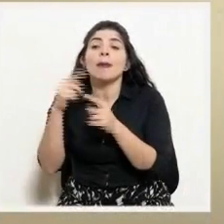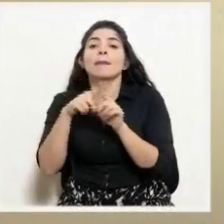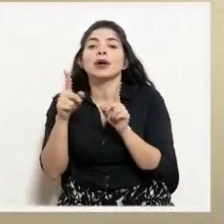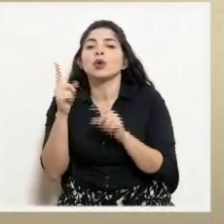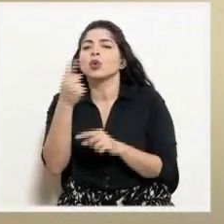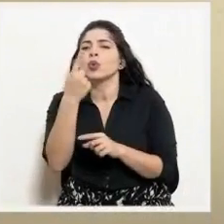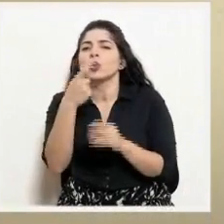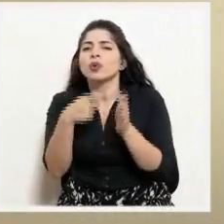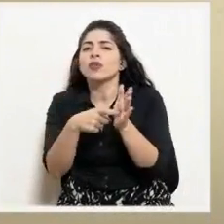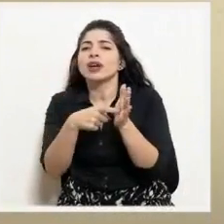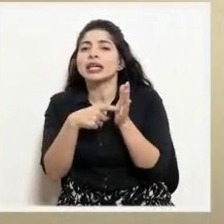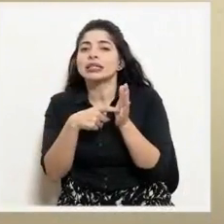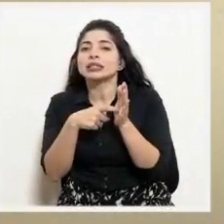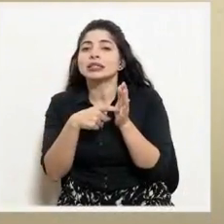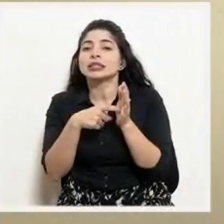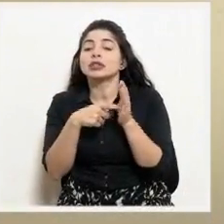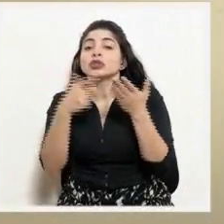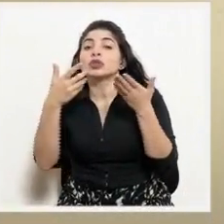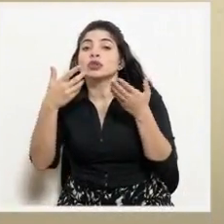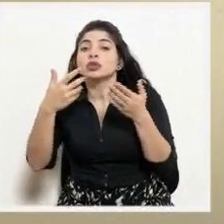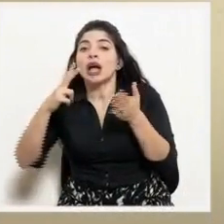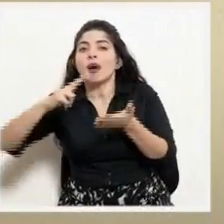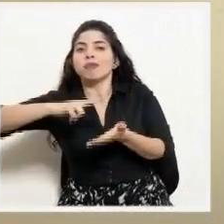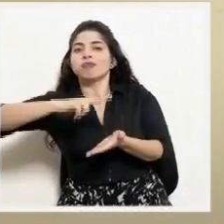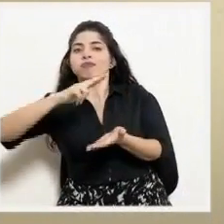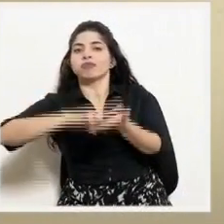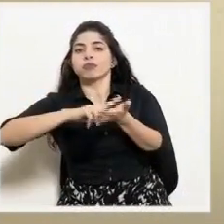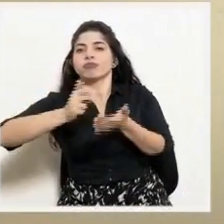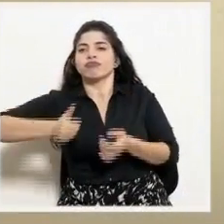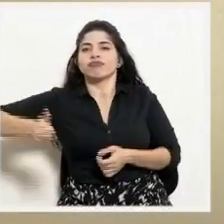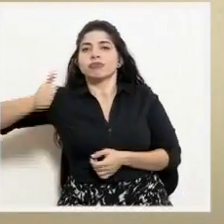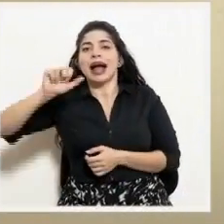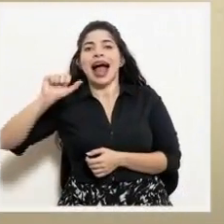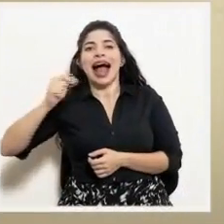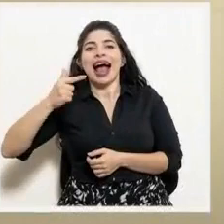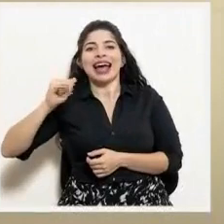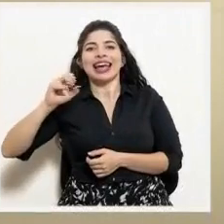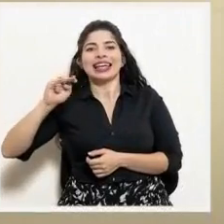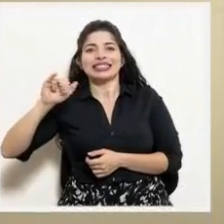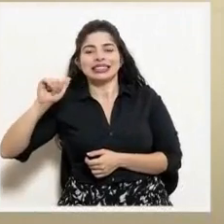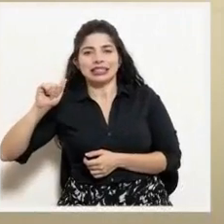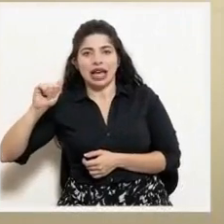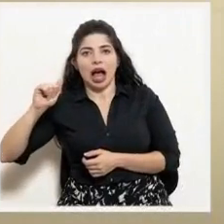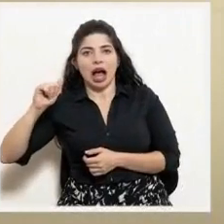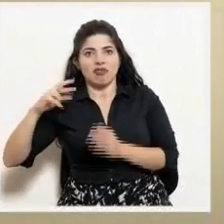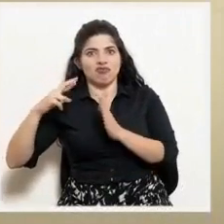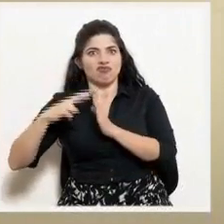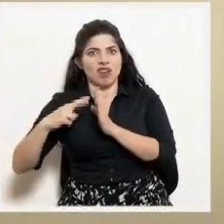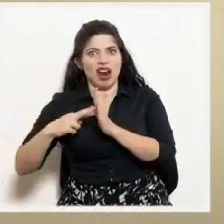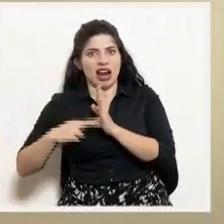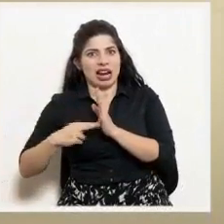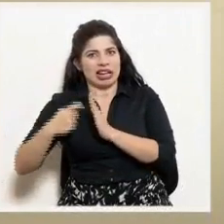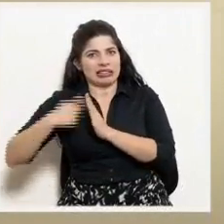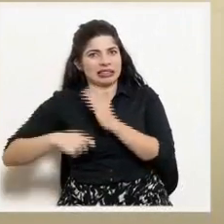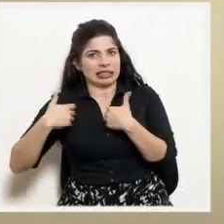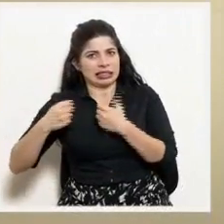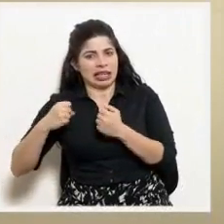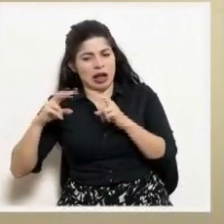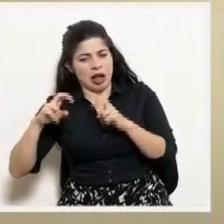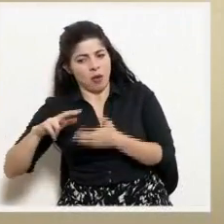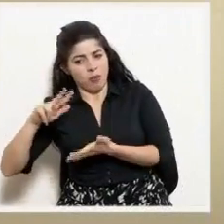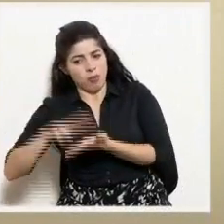registradas por una agencia de regulación estricta o por la OMS. Ese es un requisito